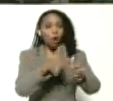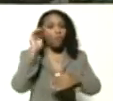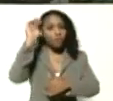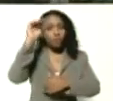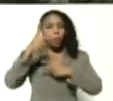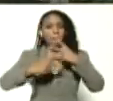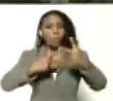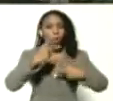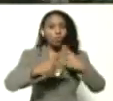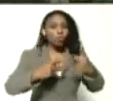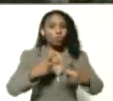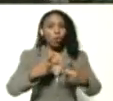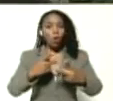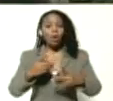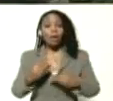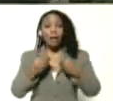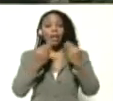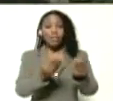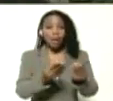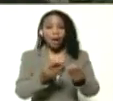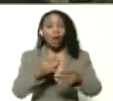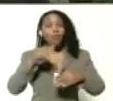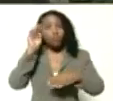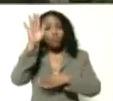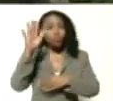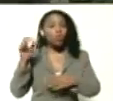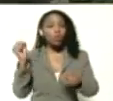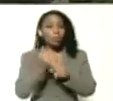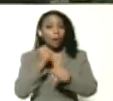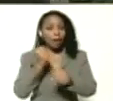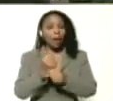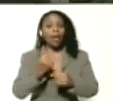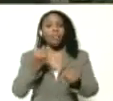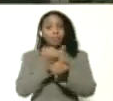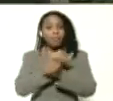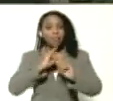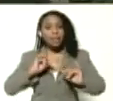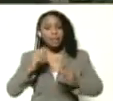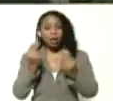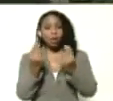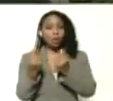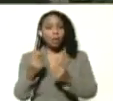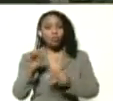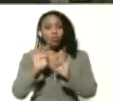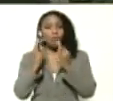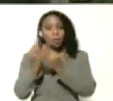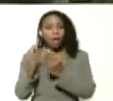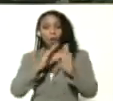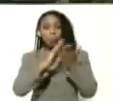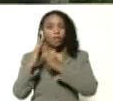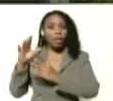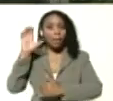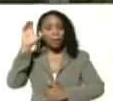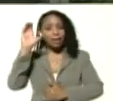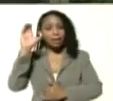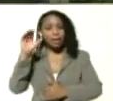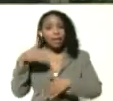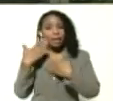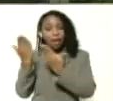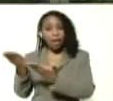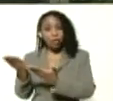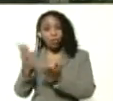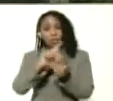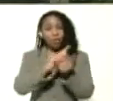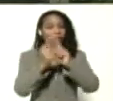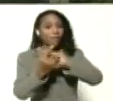productivo, que le garantice, un futuro laboral, que le garantice, independencia económica, a su familia, a su comunidad y al país, y que esto se